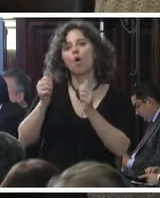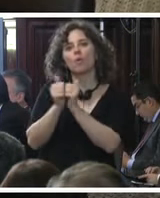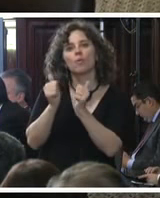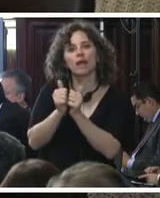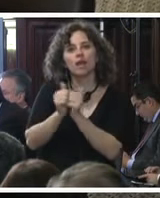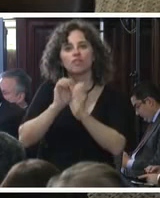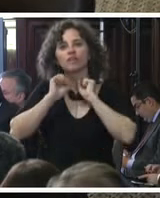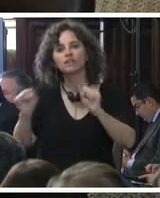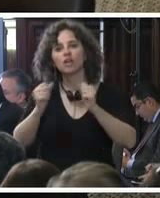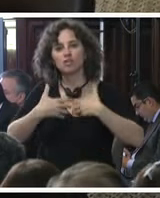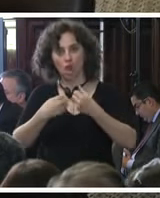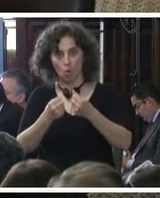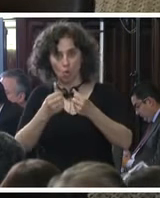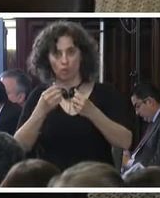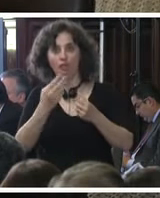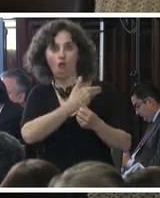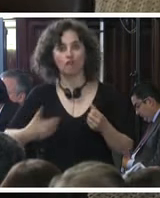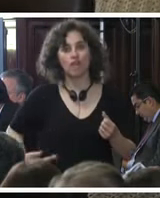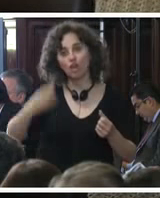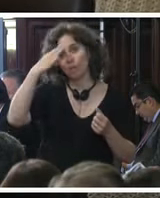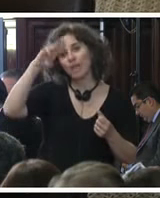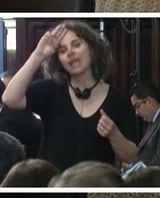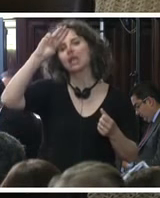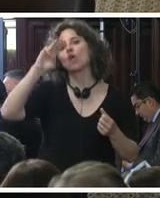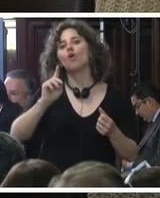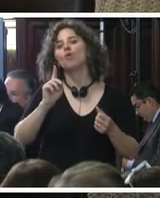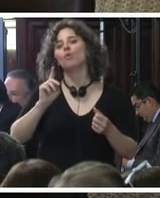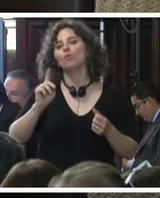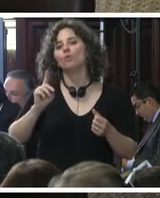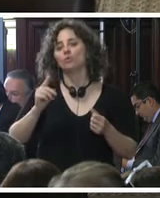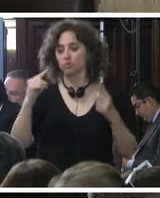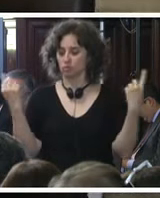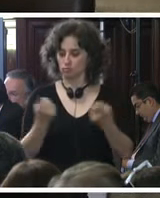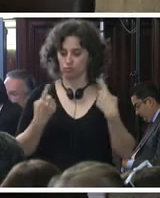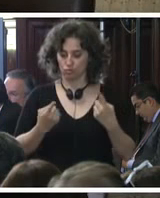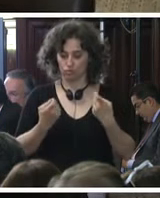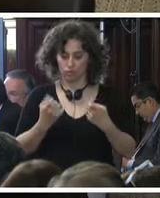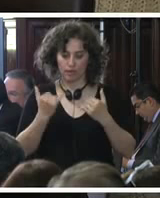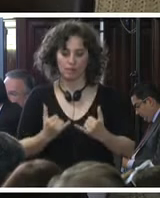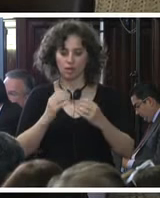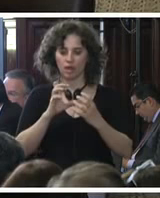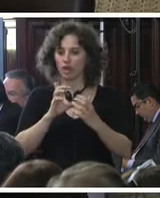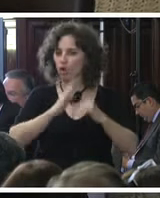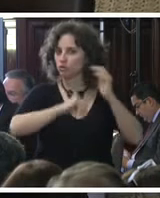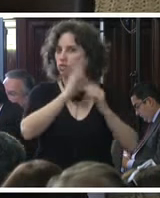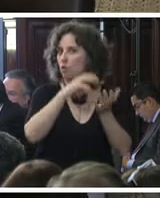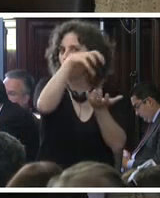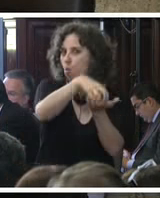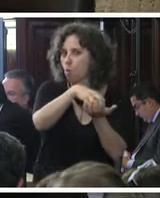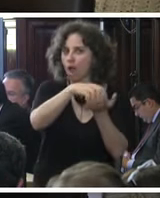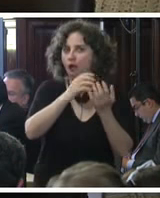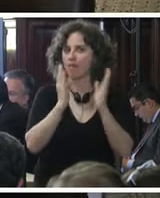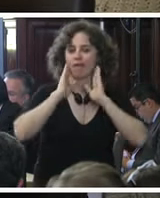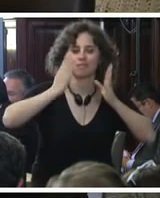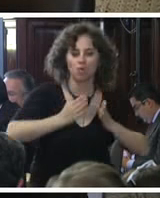secretario de salud del gobierno de México tenemos que construir un área un área de atención un